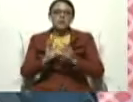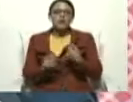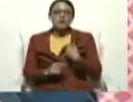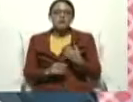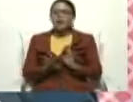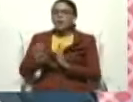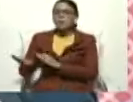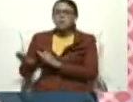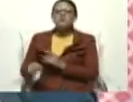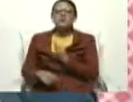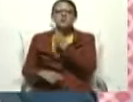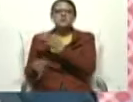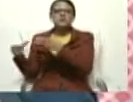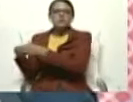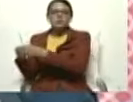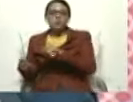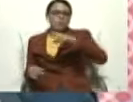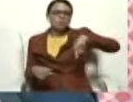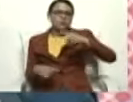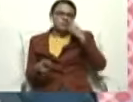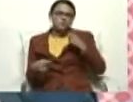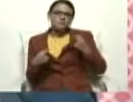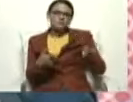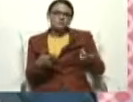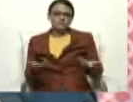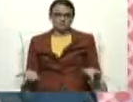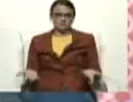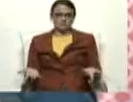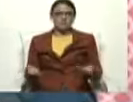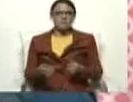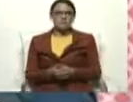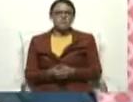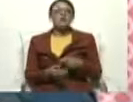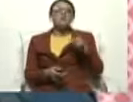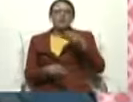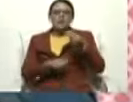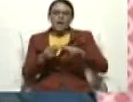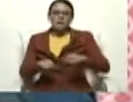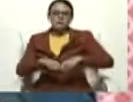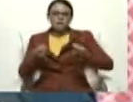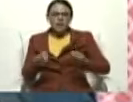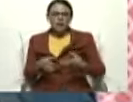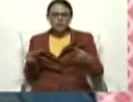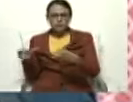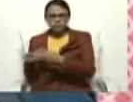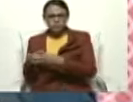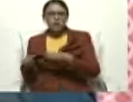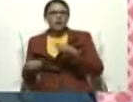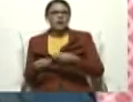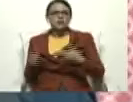adicionalmente se convierte en un factor de perturbación a los procesos...